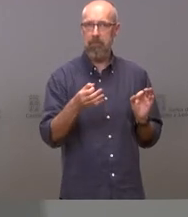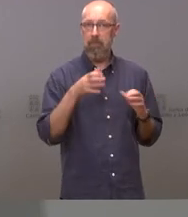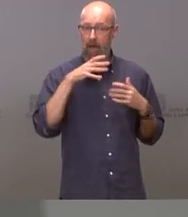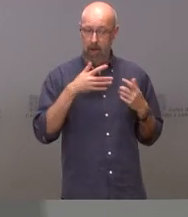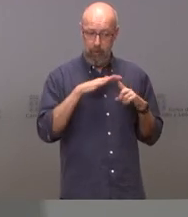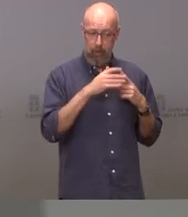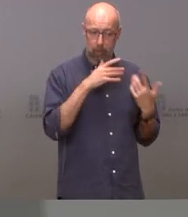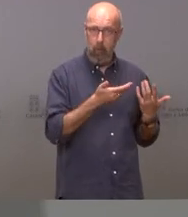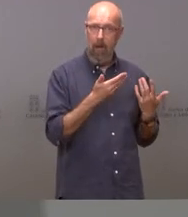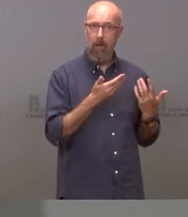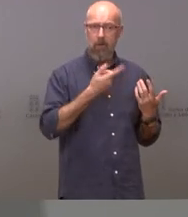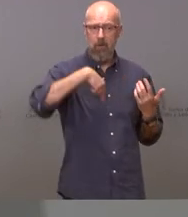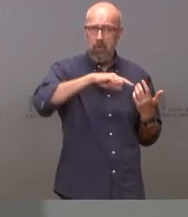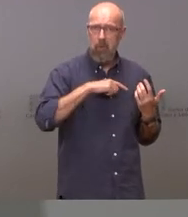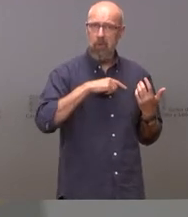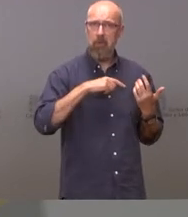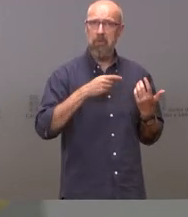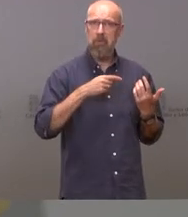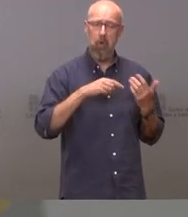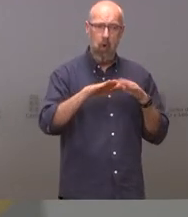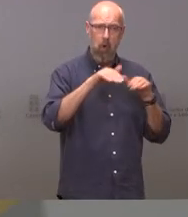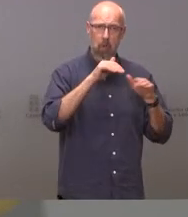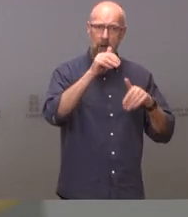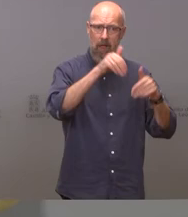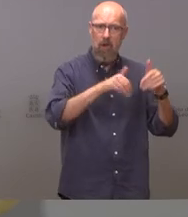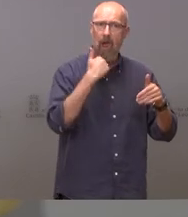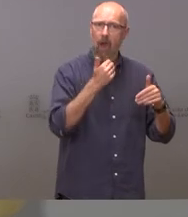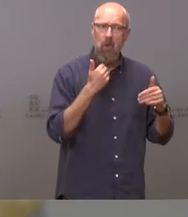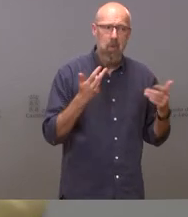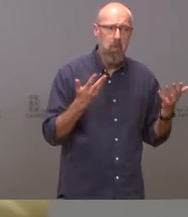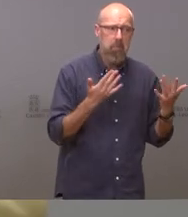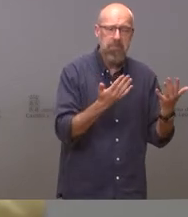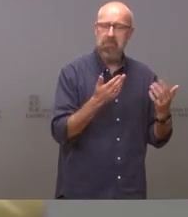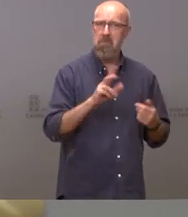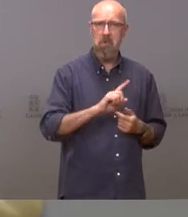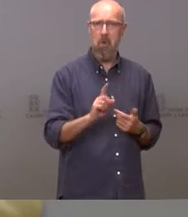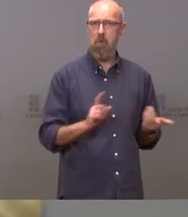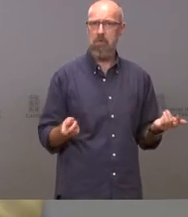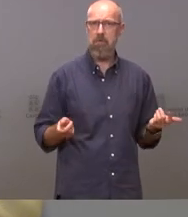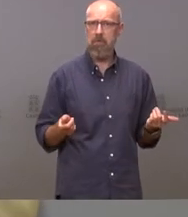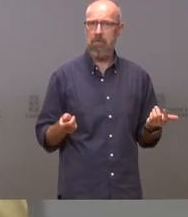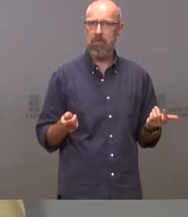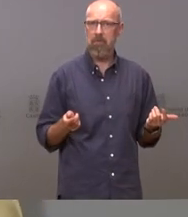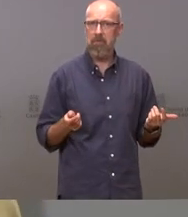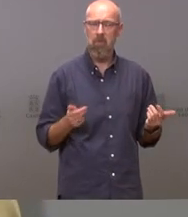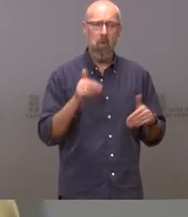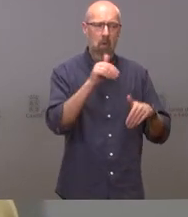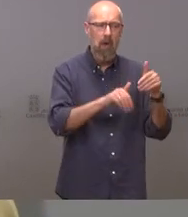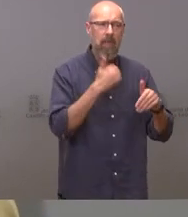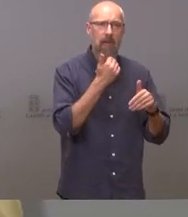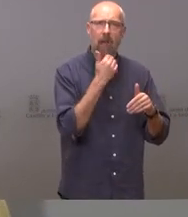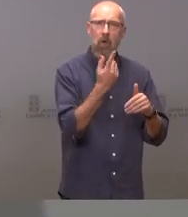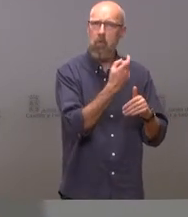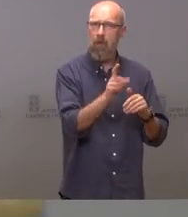somos nosotros quienes tenemos urgencias electorales quien tiene urgencias electorales y políticas